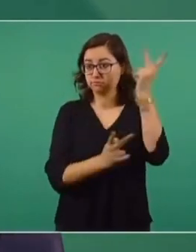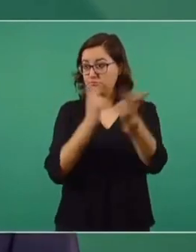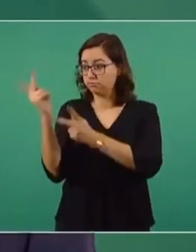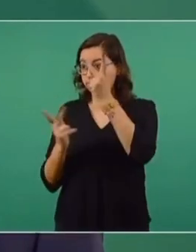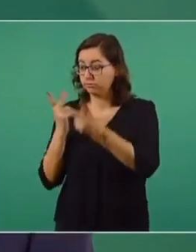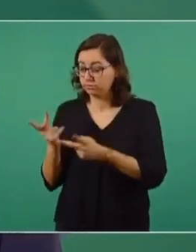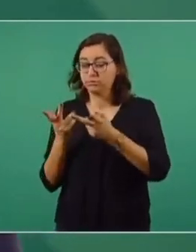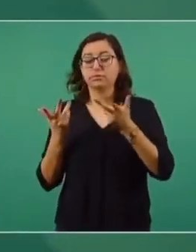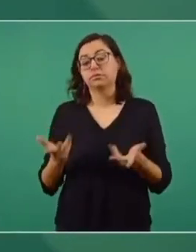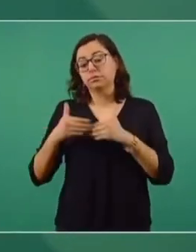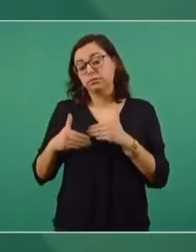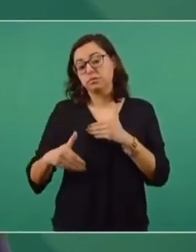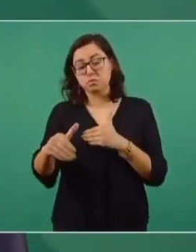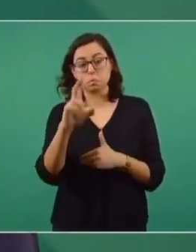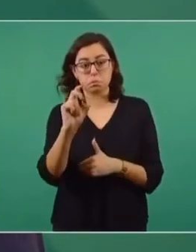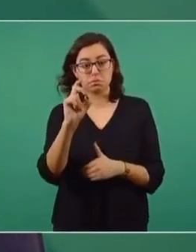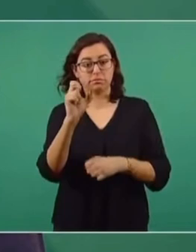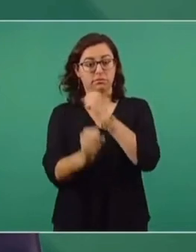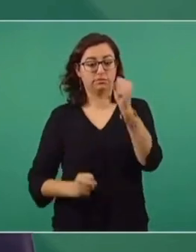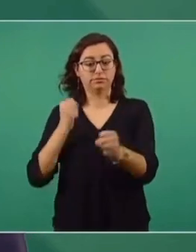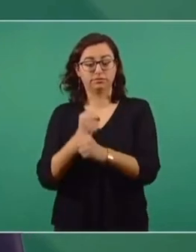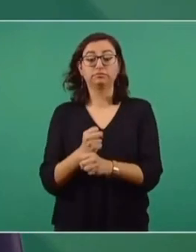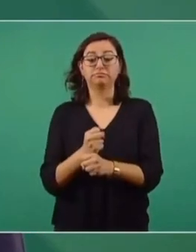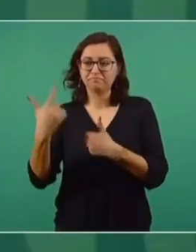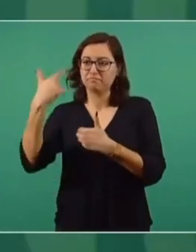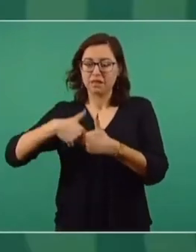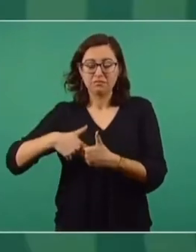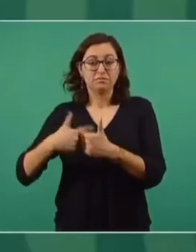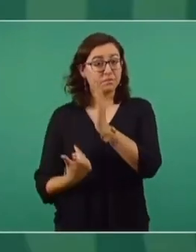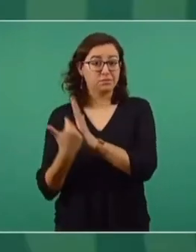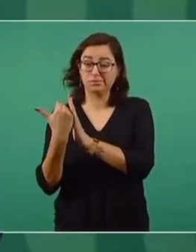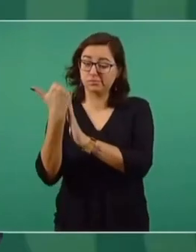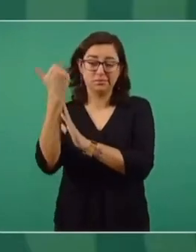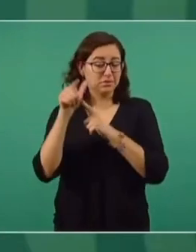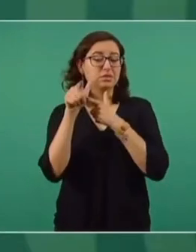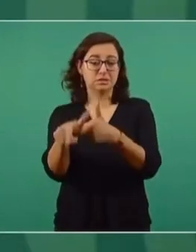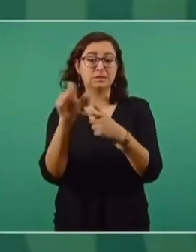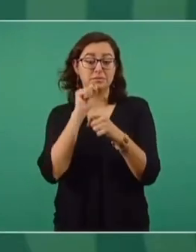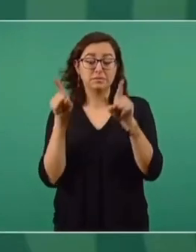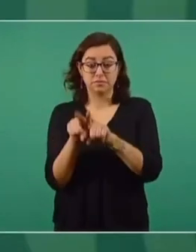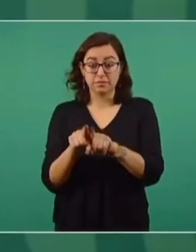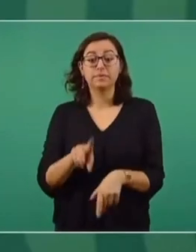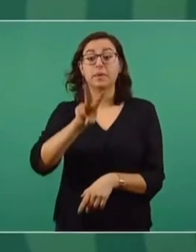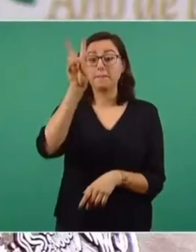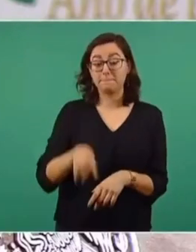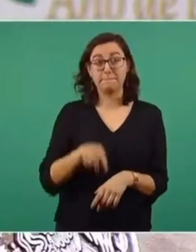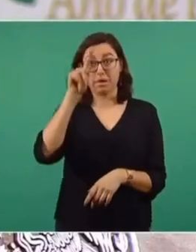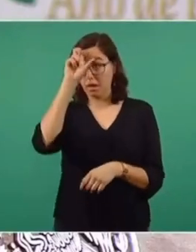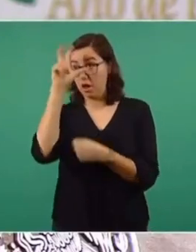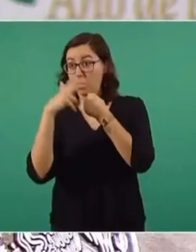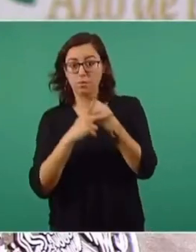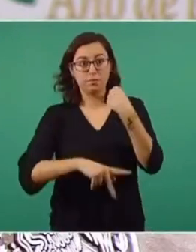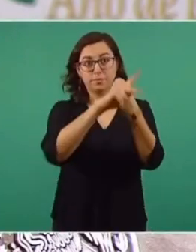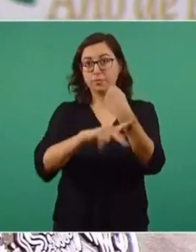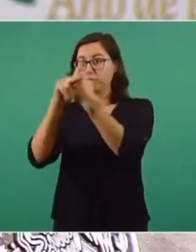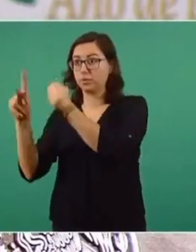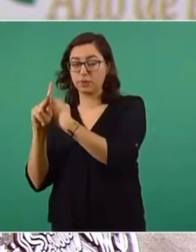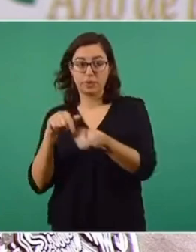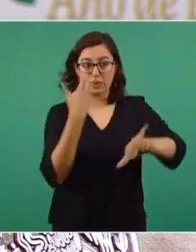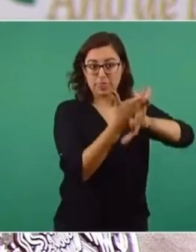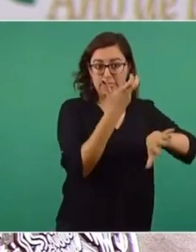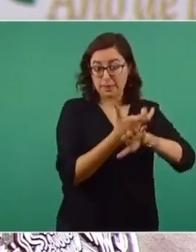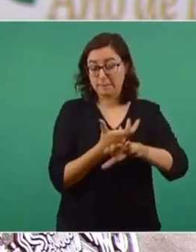sector energético, en los próximos 30 años esta demanda se va a incrementar. Si bien es cierto que países europeos y Estados Unidos reducirán su